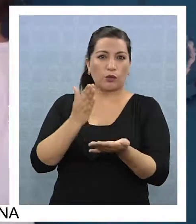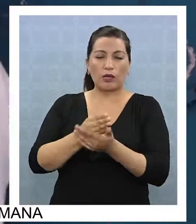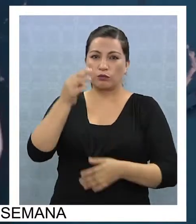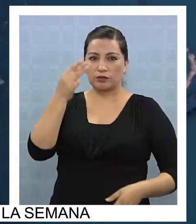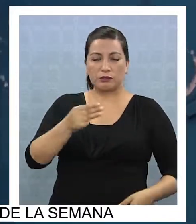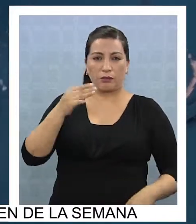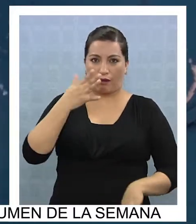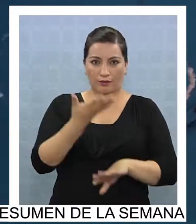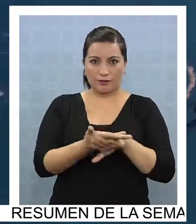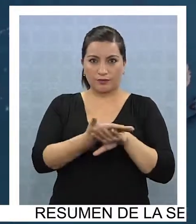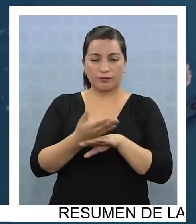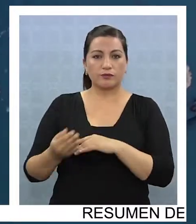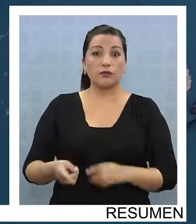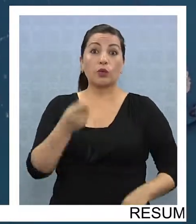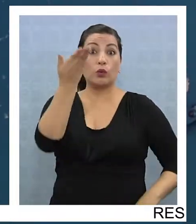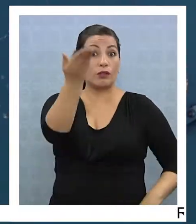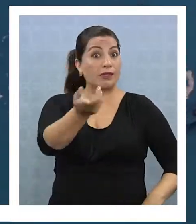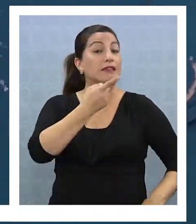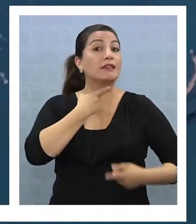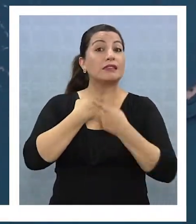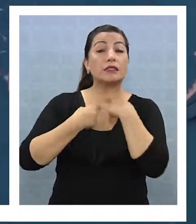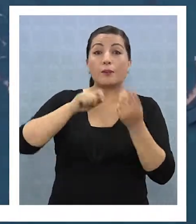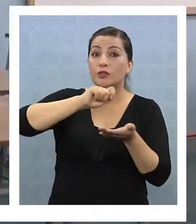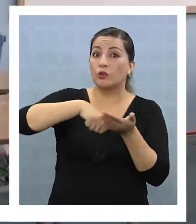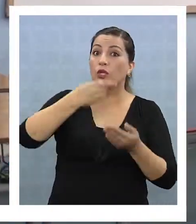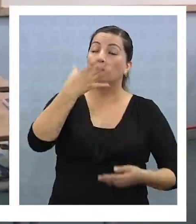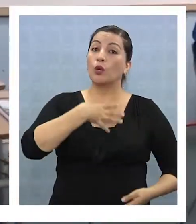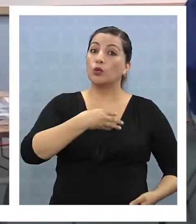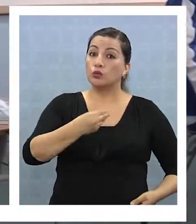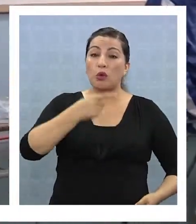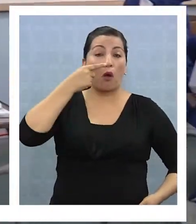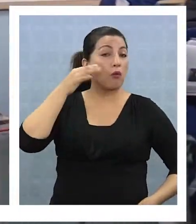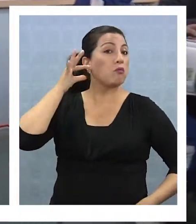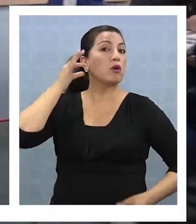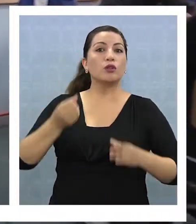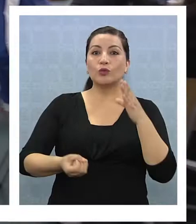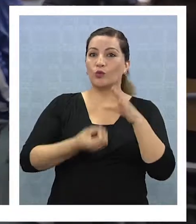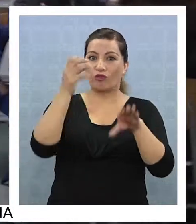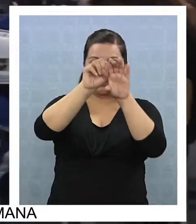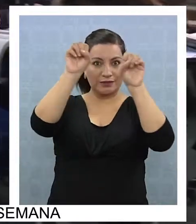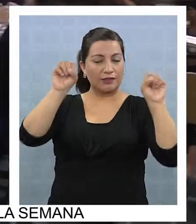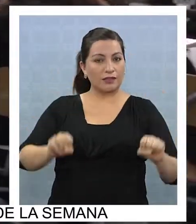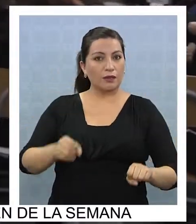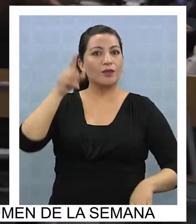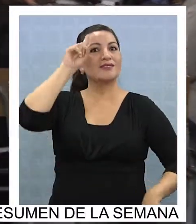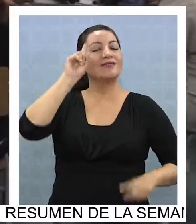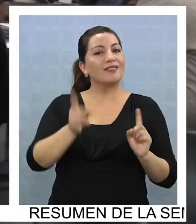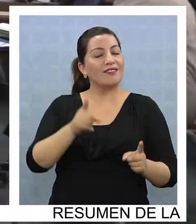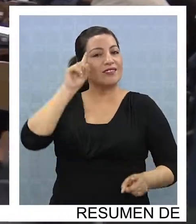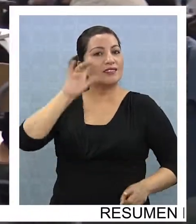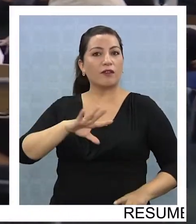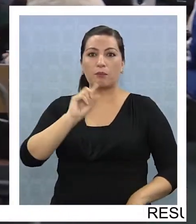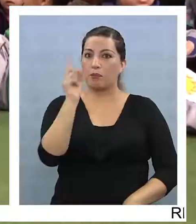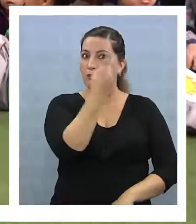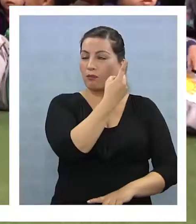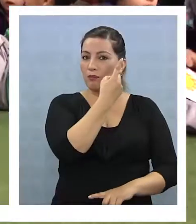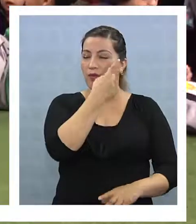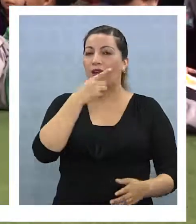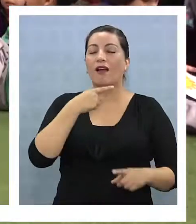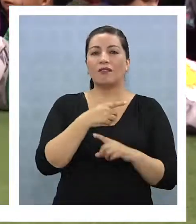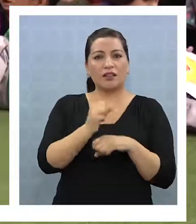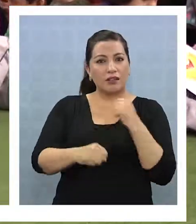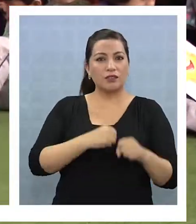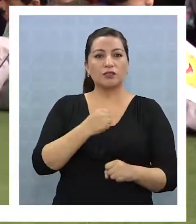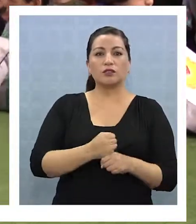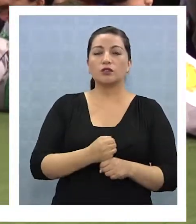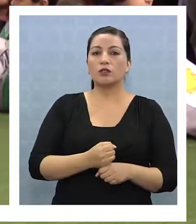municipales. Si está interesado en matricular a su hijo o pupilo mediante esta nueva modalidad, debe saber que durante este primer año los cupos de ingresos